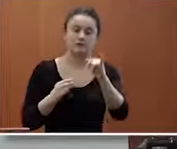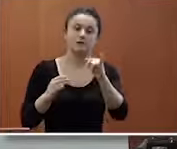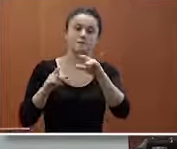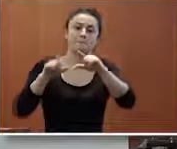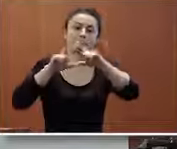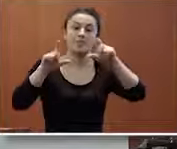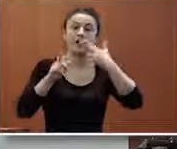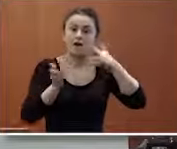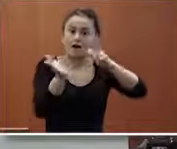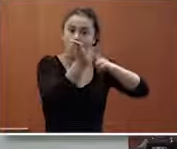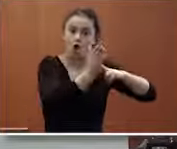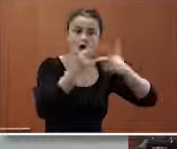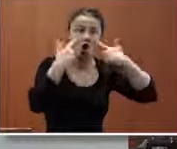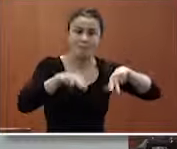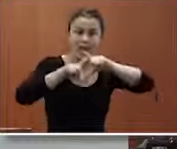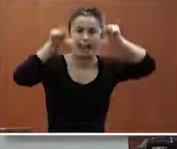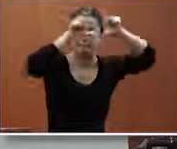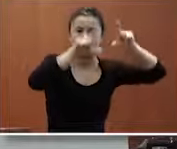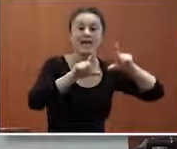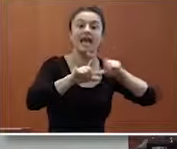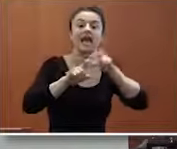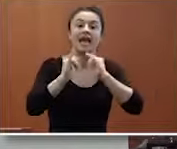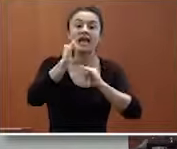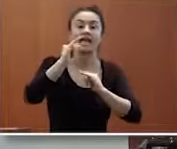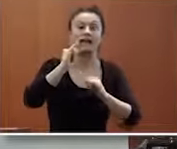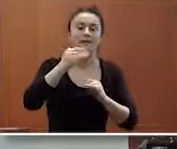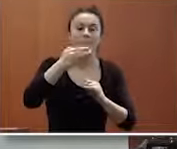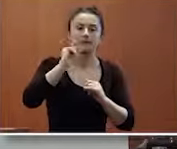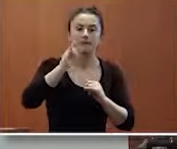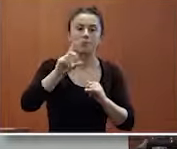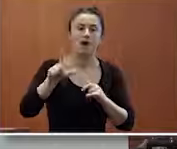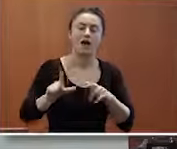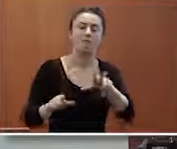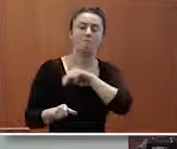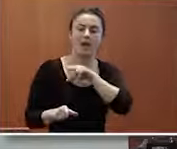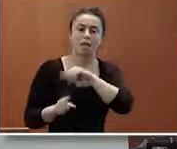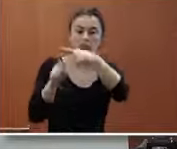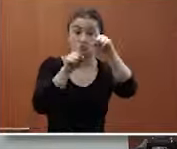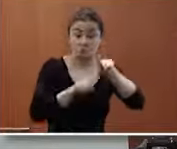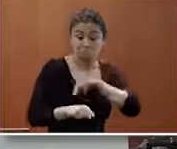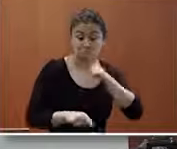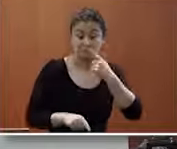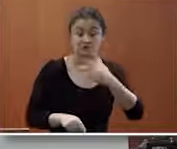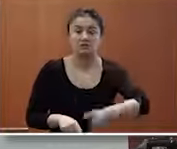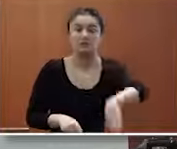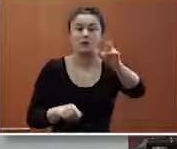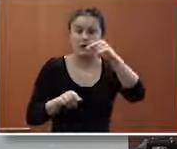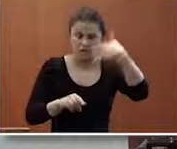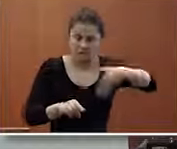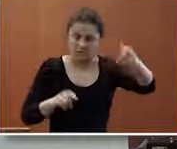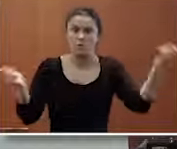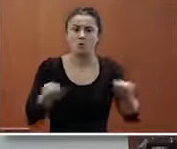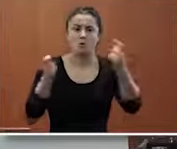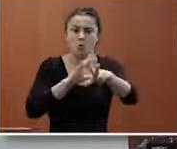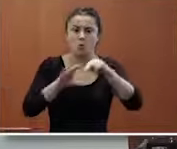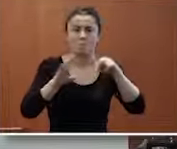con este BICUAL en sus diferentes categorías BICUAL Premium y definitivamente y que esperemos dentro de pocas semanas tener un vídeo rompedor que se va